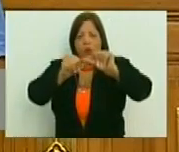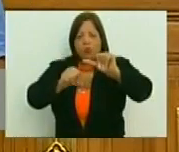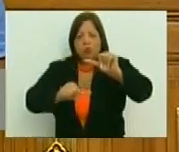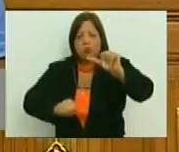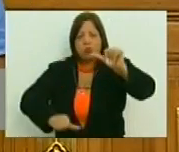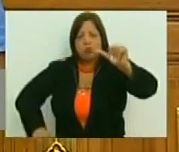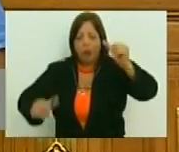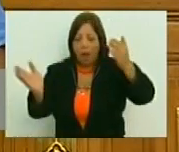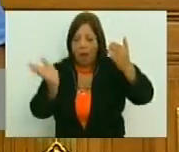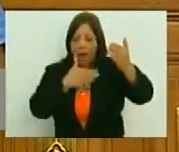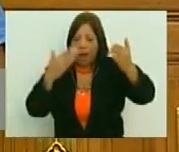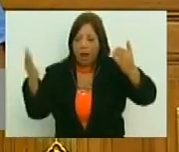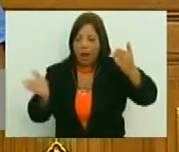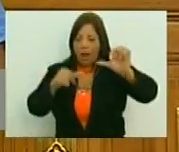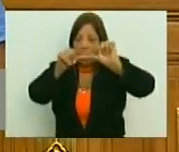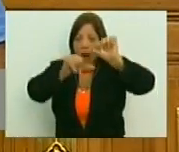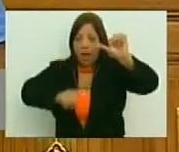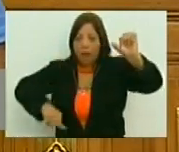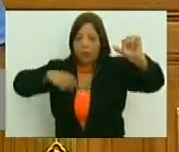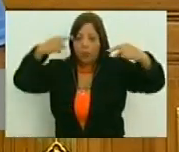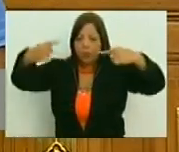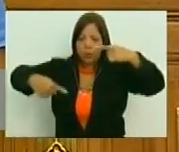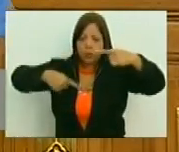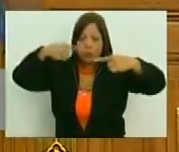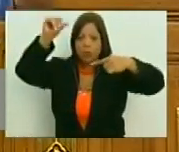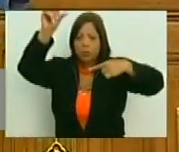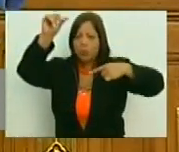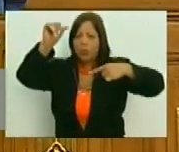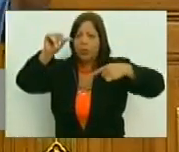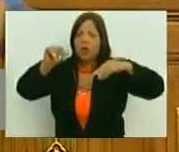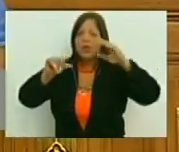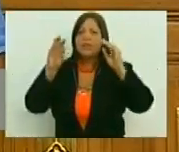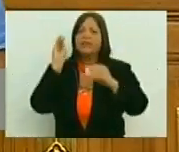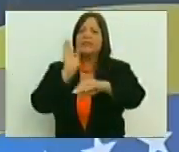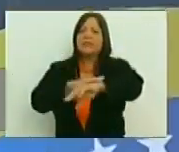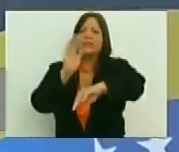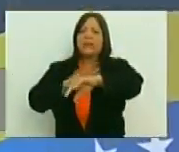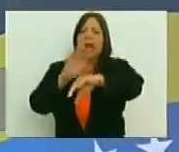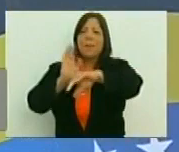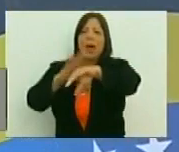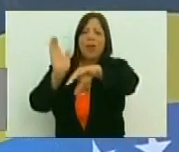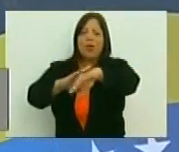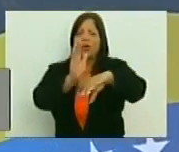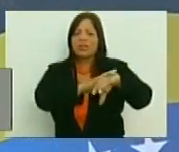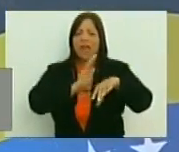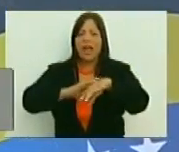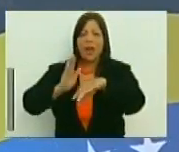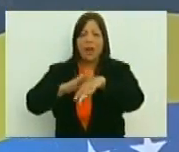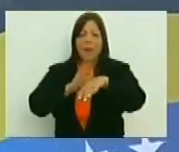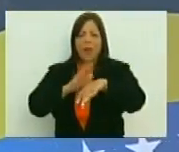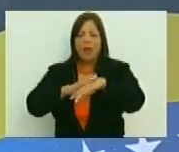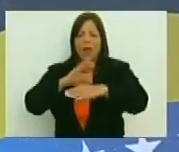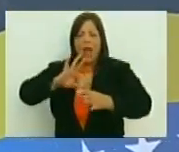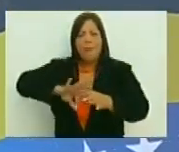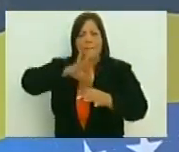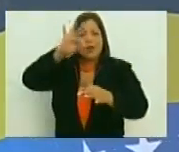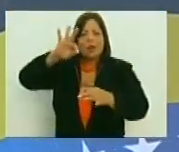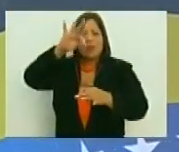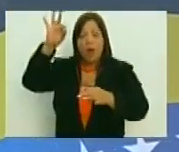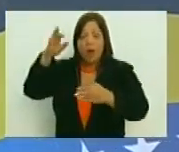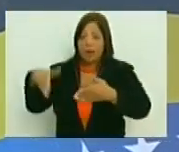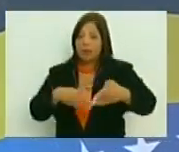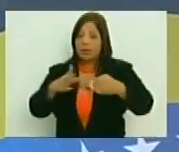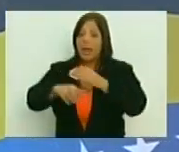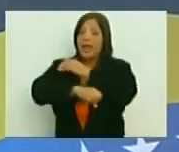primeras páginas se ve que es un llamado, un llamado a la espiritualidad, buscar